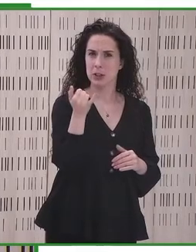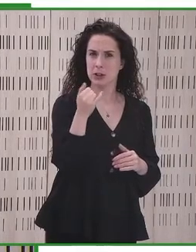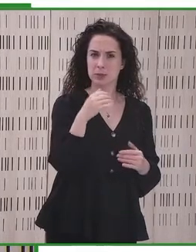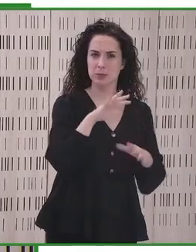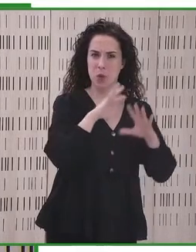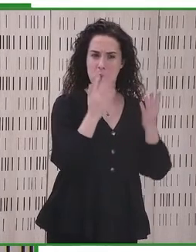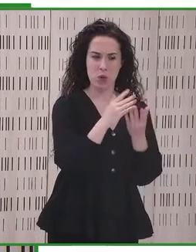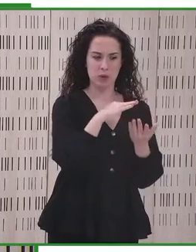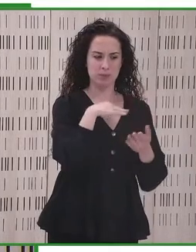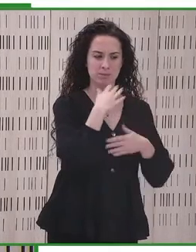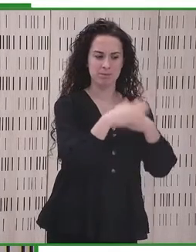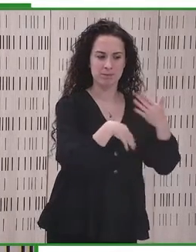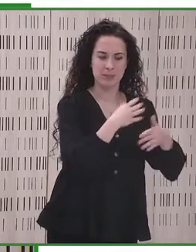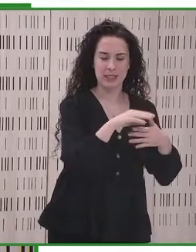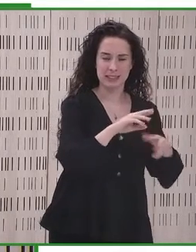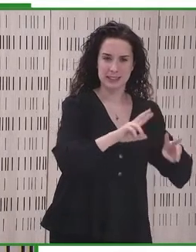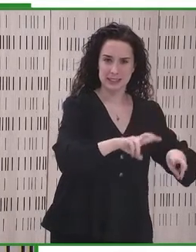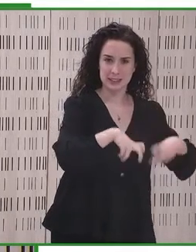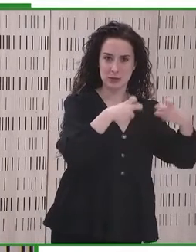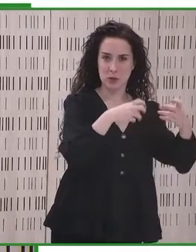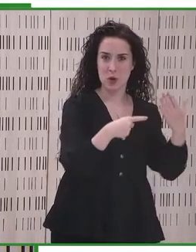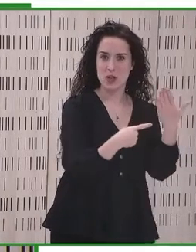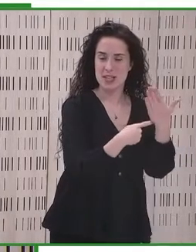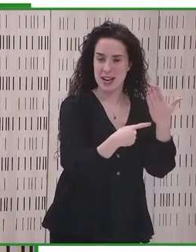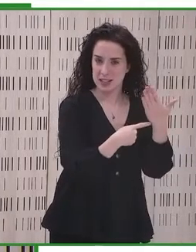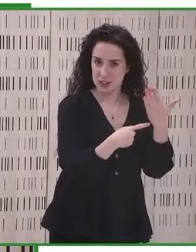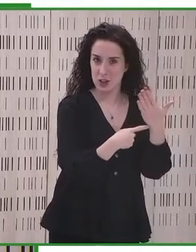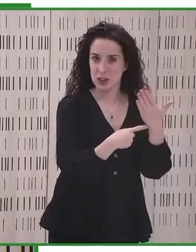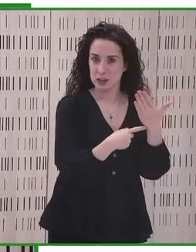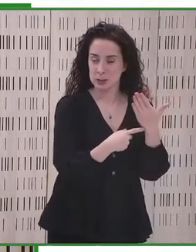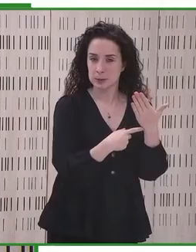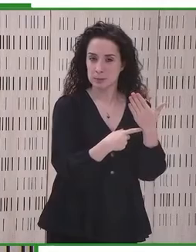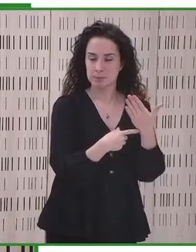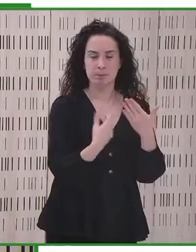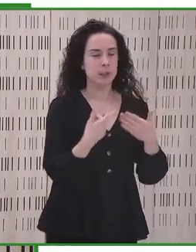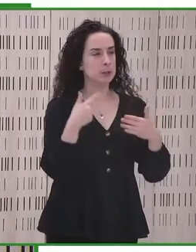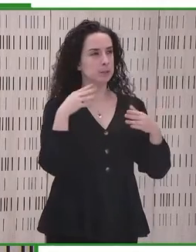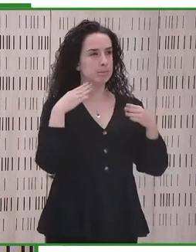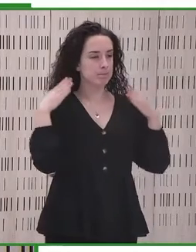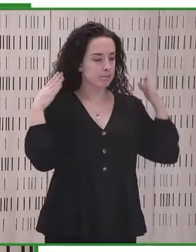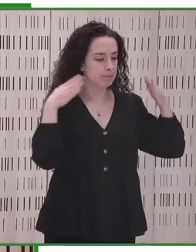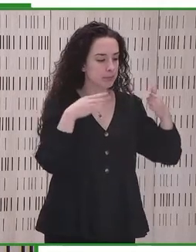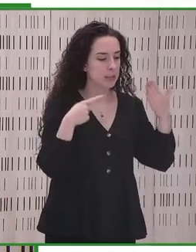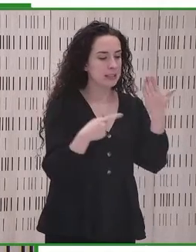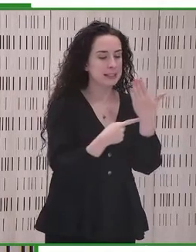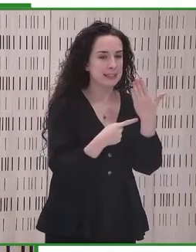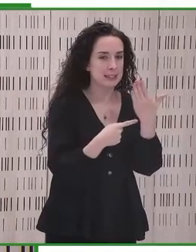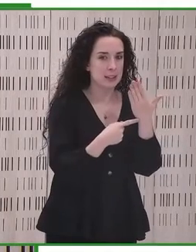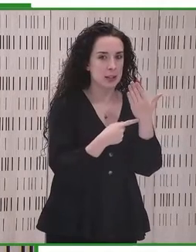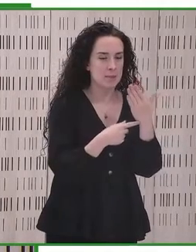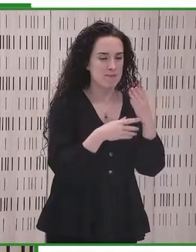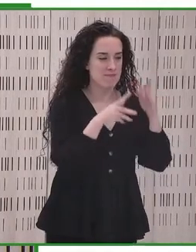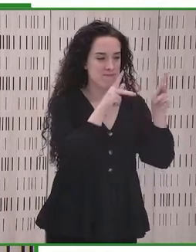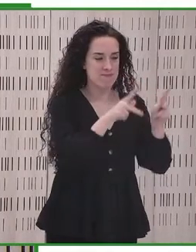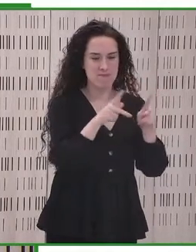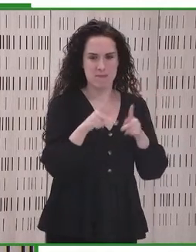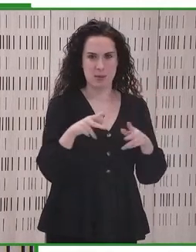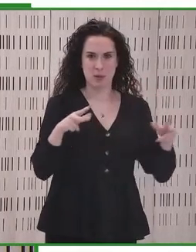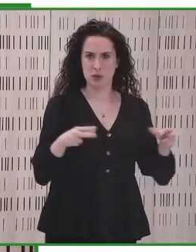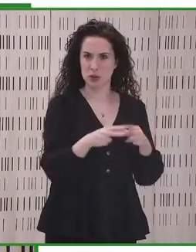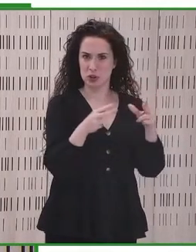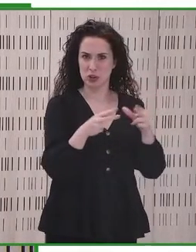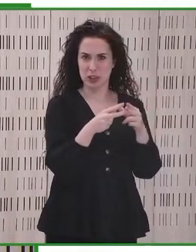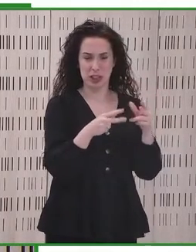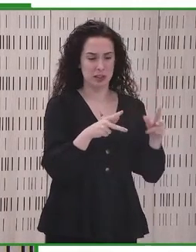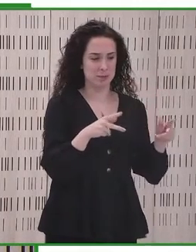cambiando. Es una tecnología revolucionaria que ya tenemos, centremos en la tecnología porque la gente